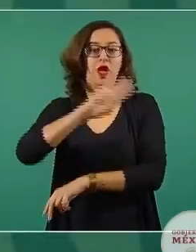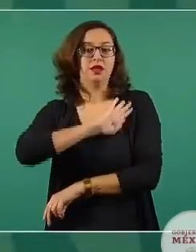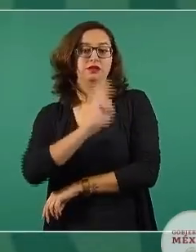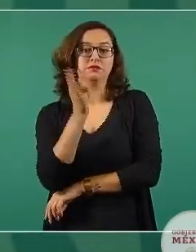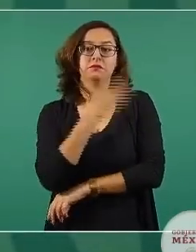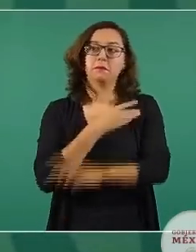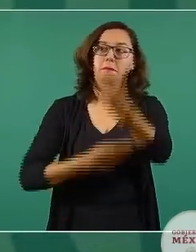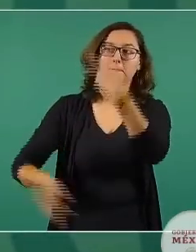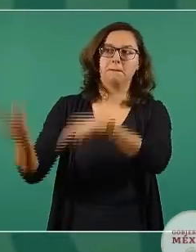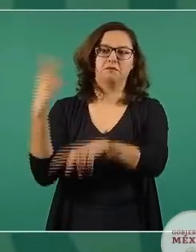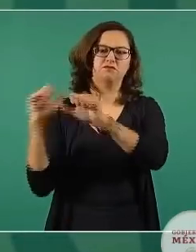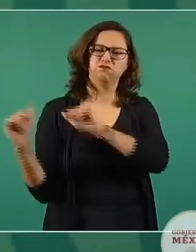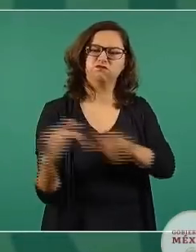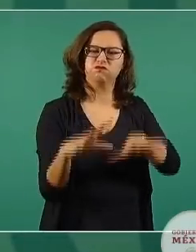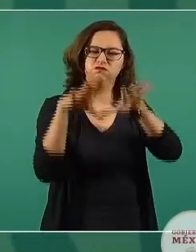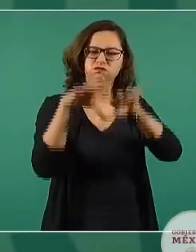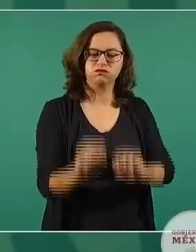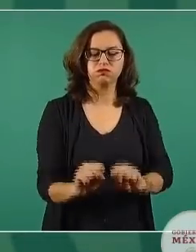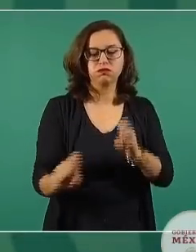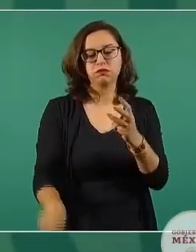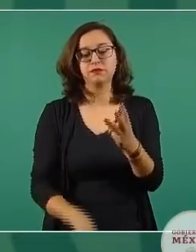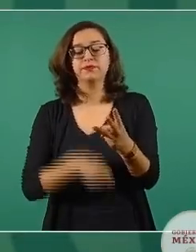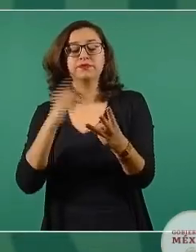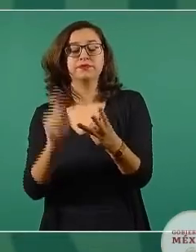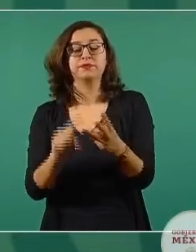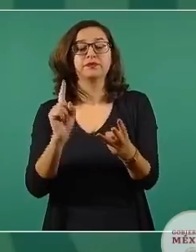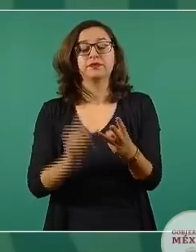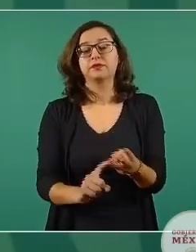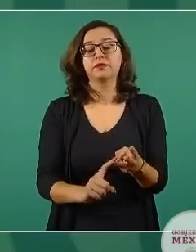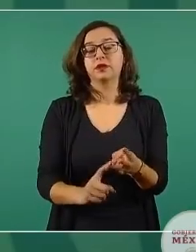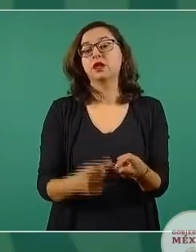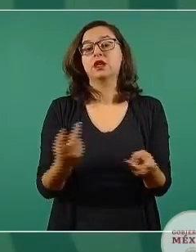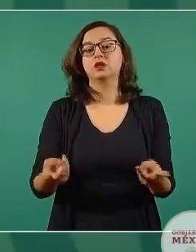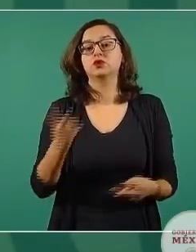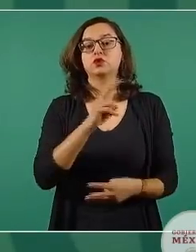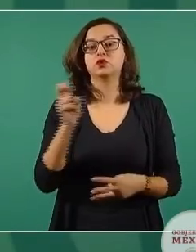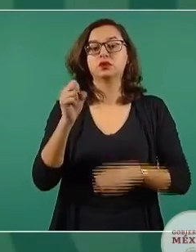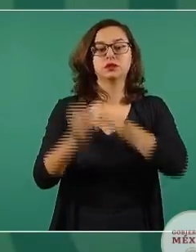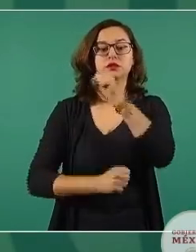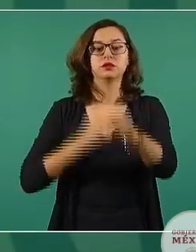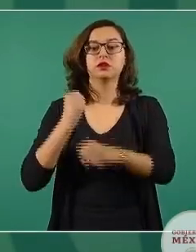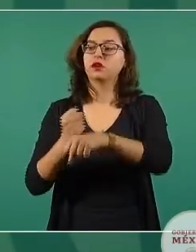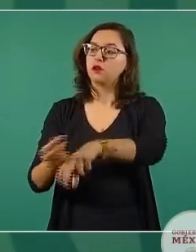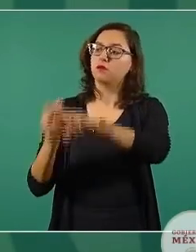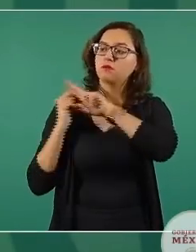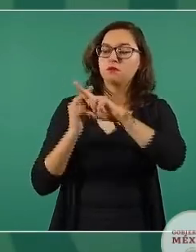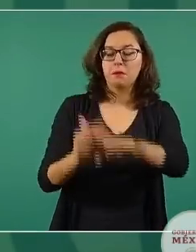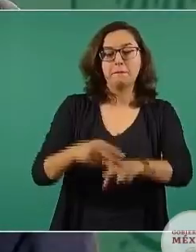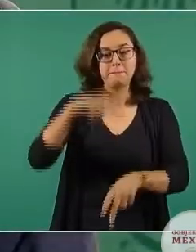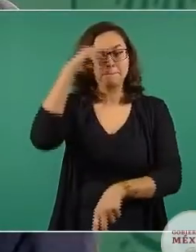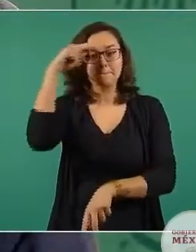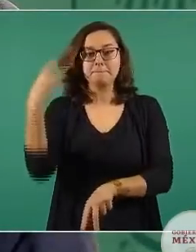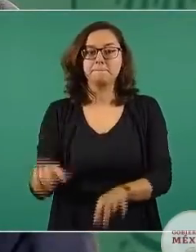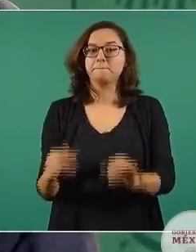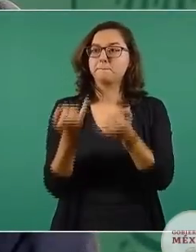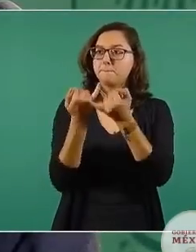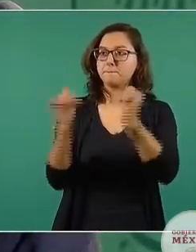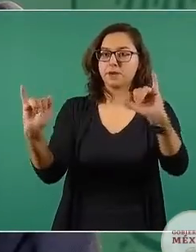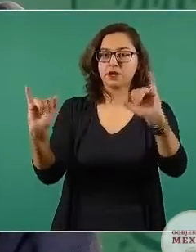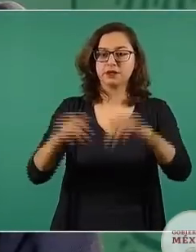independencia. Es parte de eso. Y se les va a informar